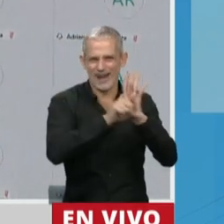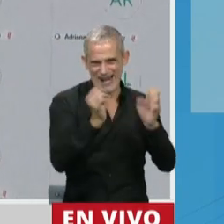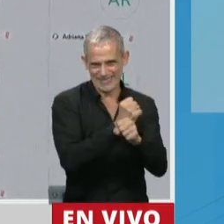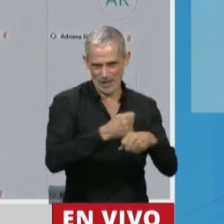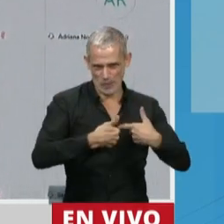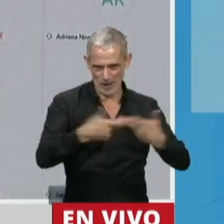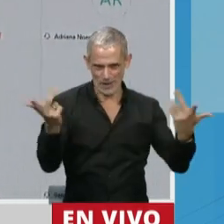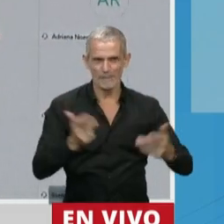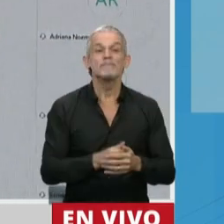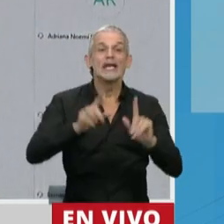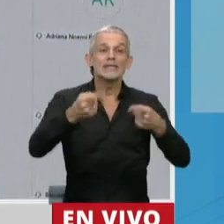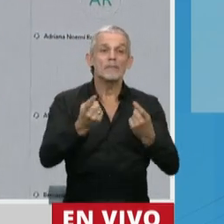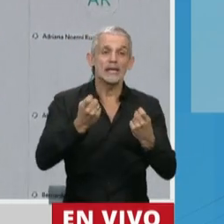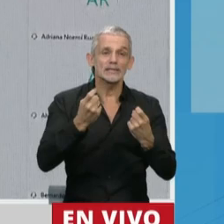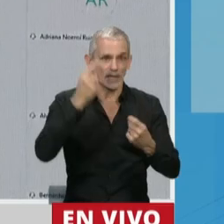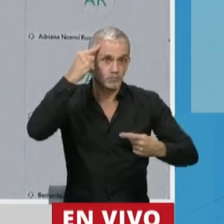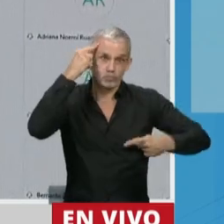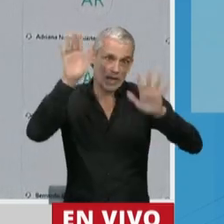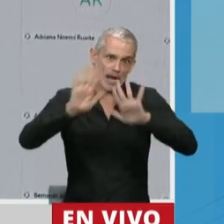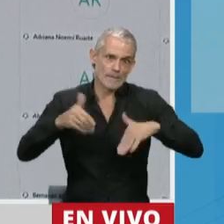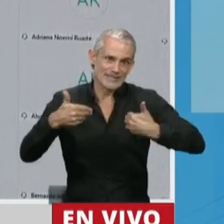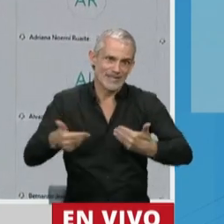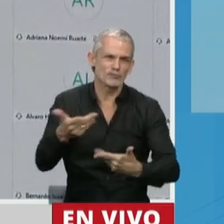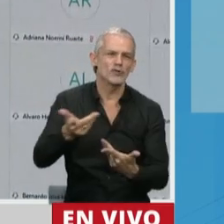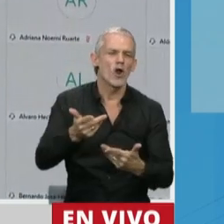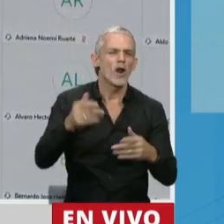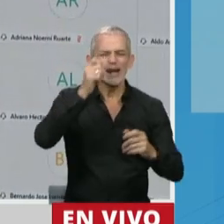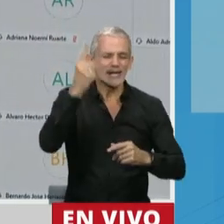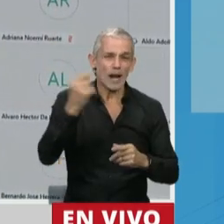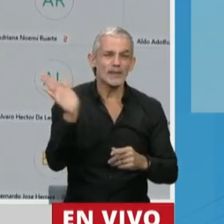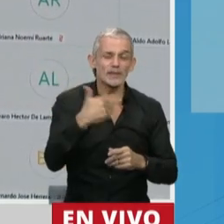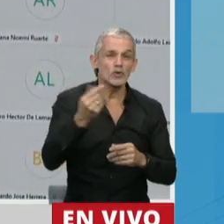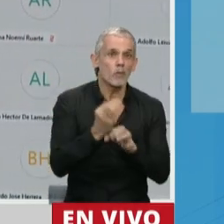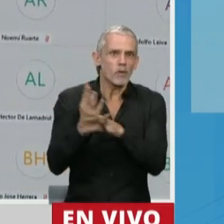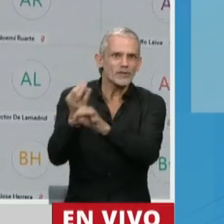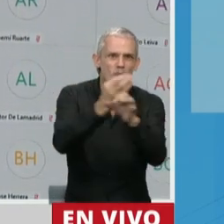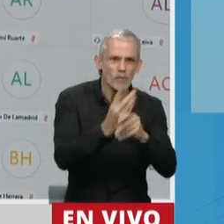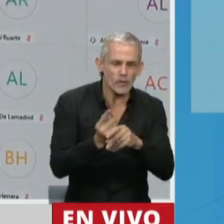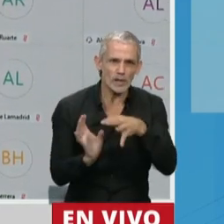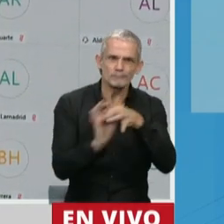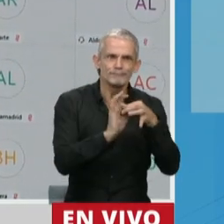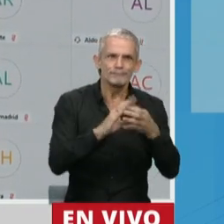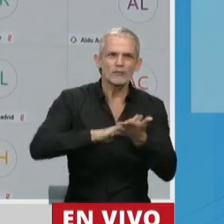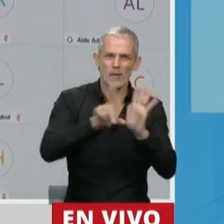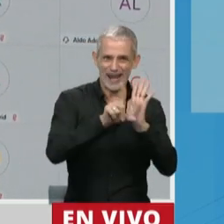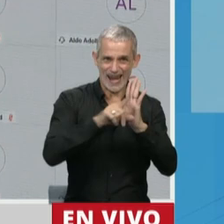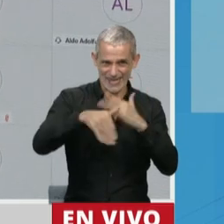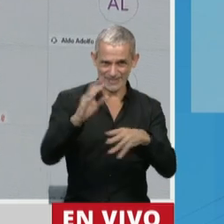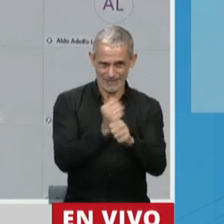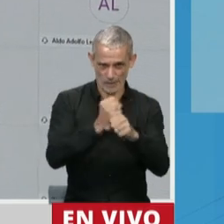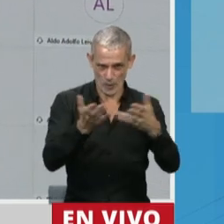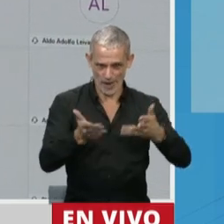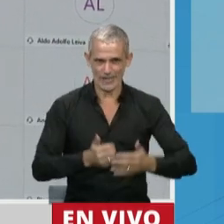Y también será necesaria la capacitación rápida y eficaz de todos los profesionales que están involucrados en la ley que vamos a aprobar.